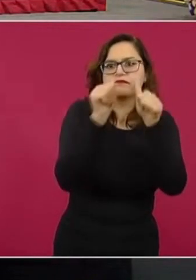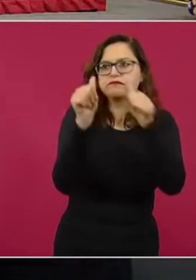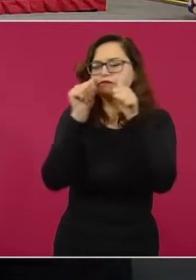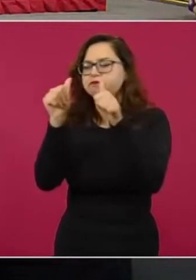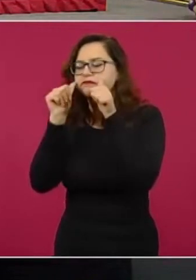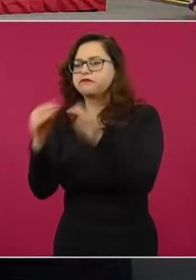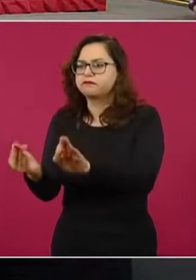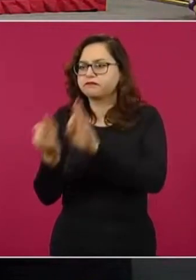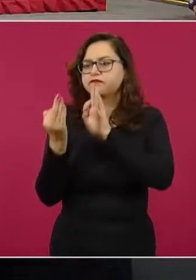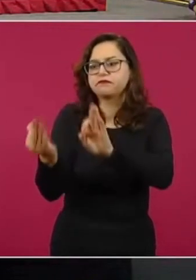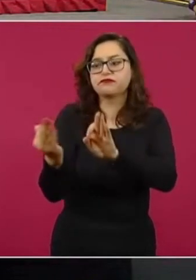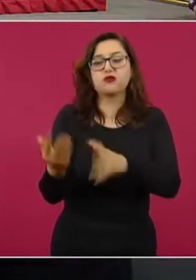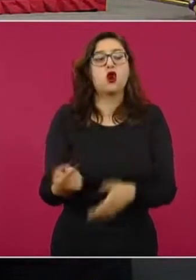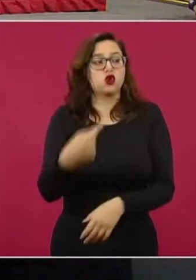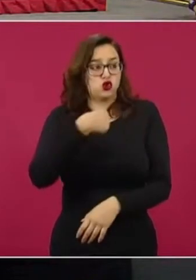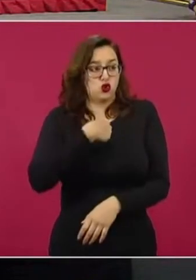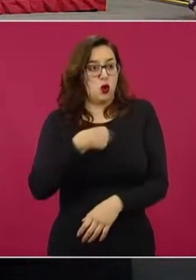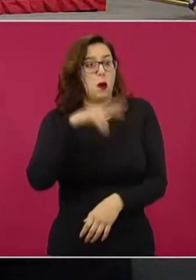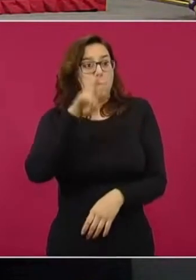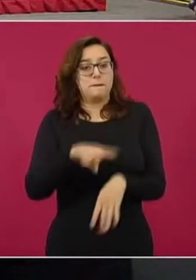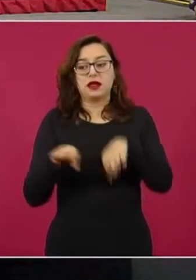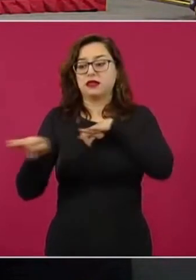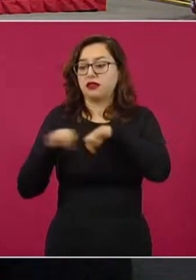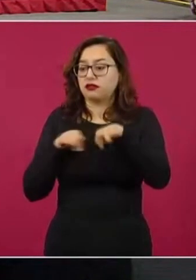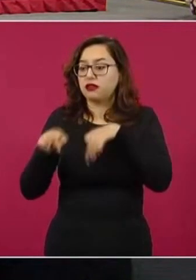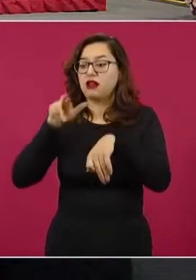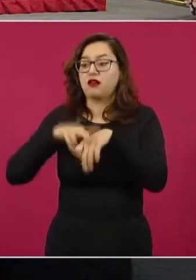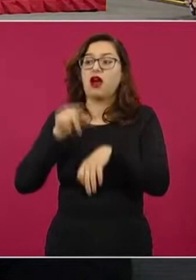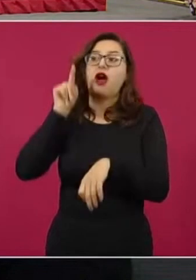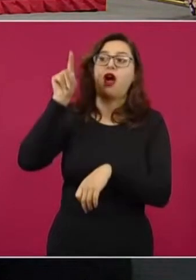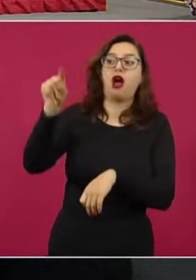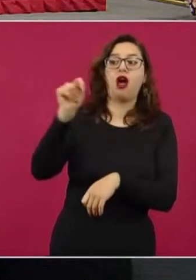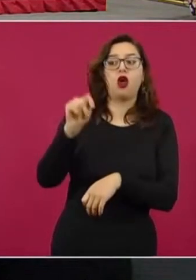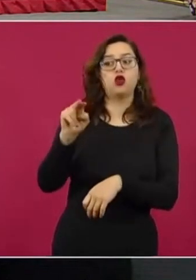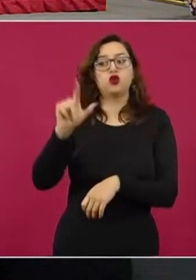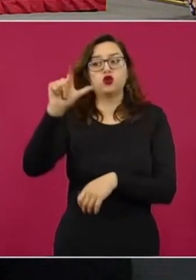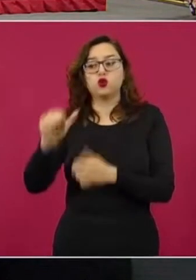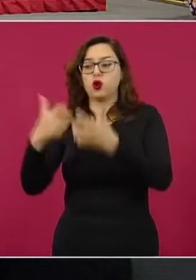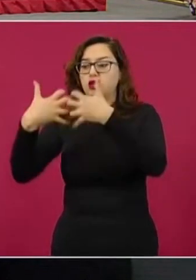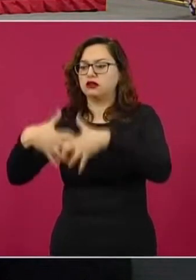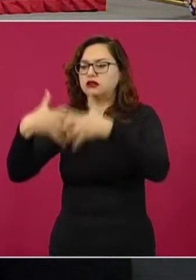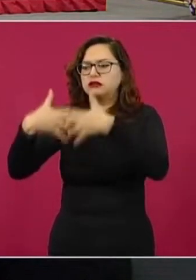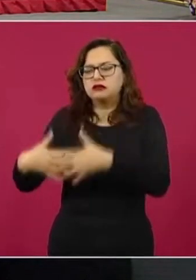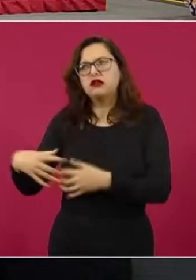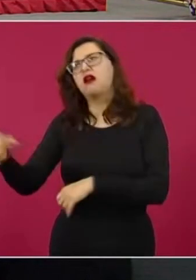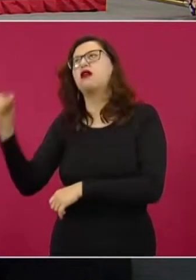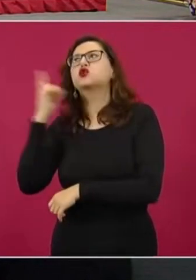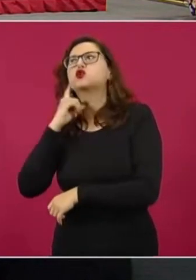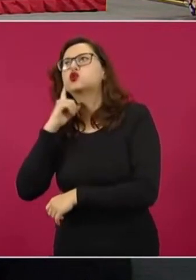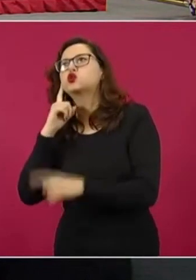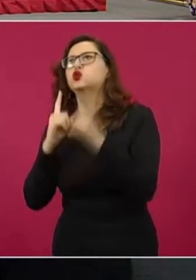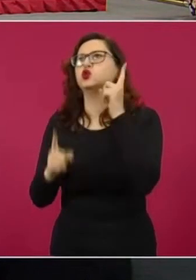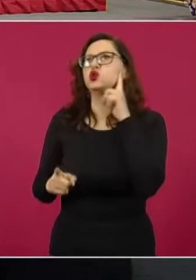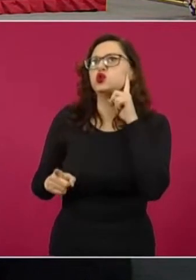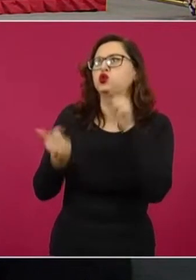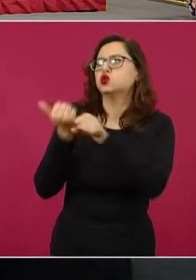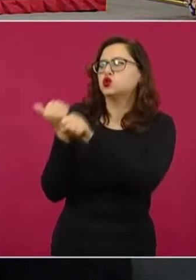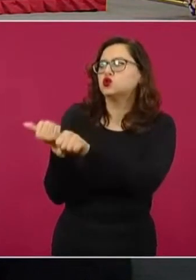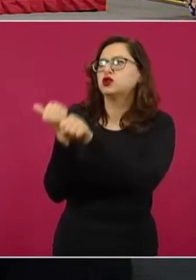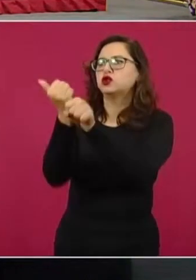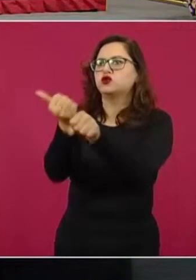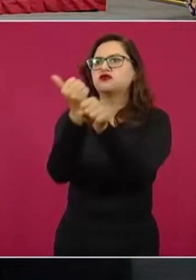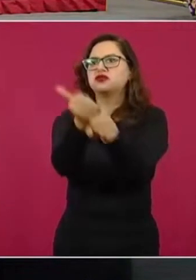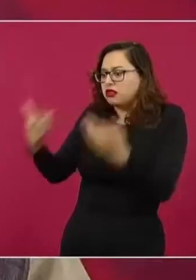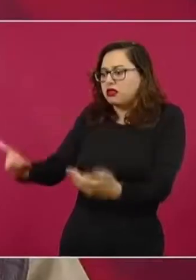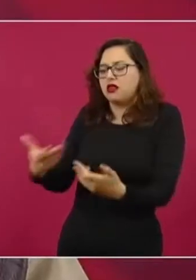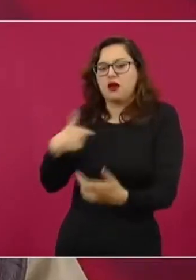se los digo yo porque yo soy un obrero en la refinería de Tula, que a diario estamos escuchando y viviendo las necesidades y las carencias de